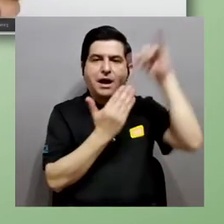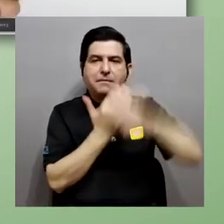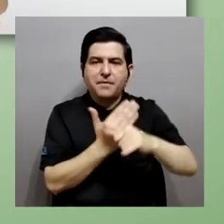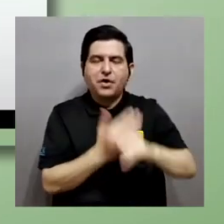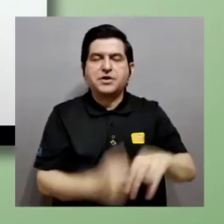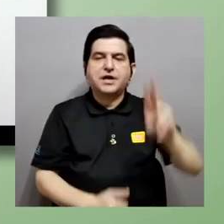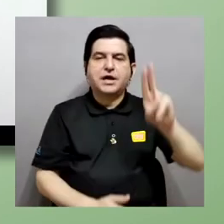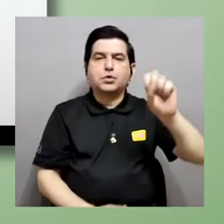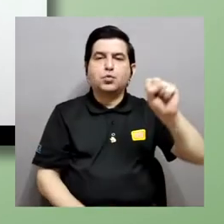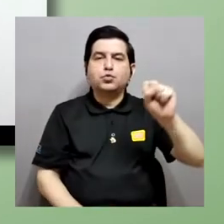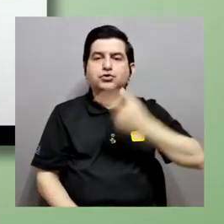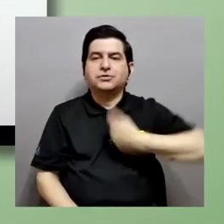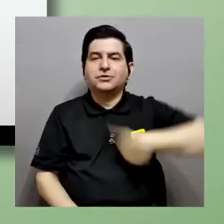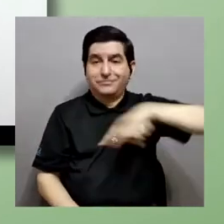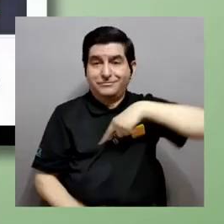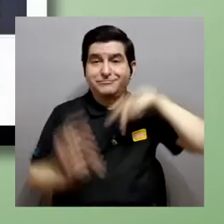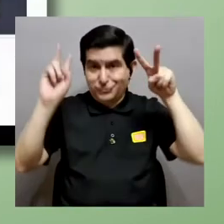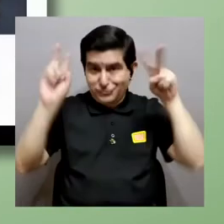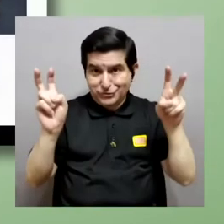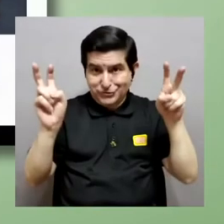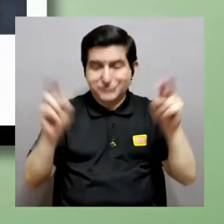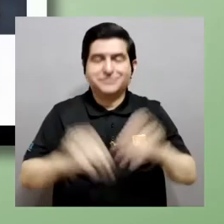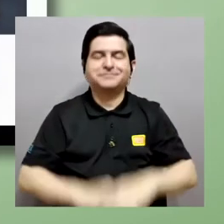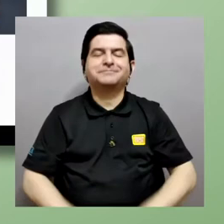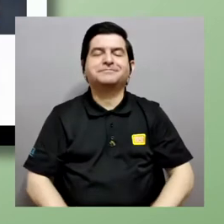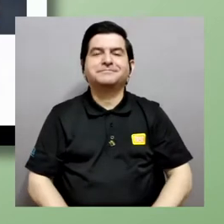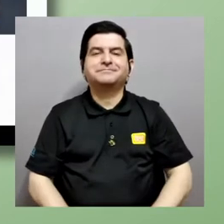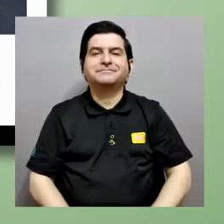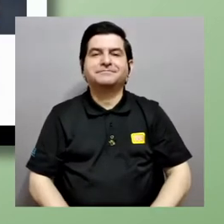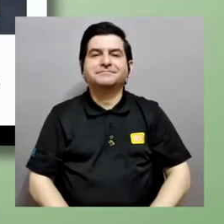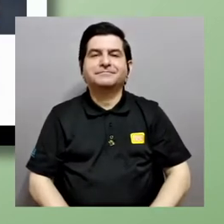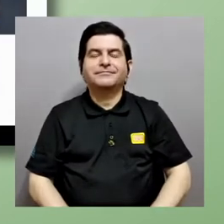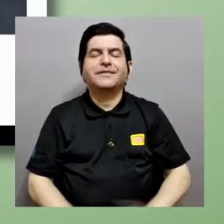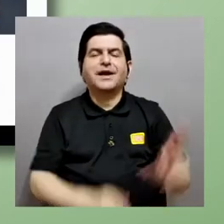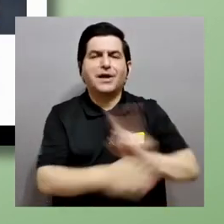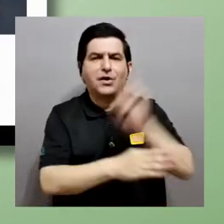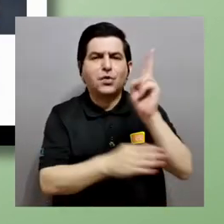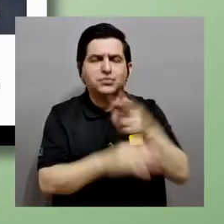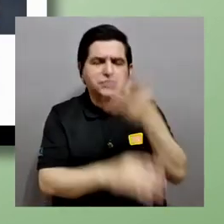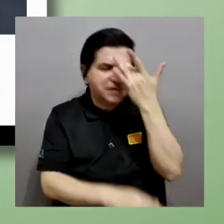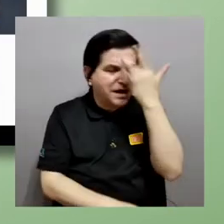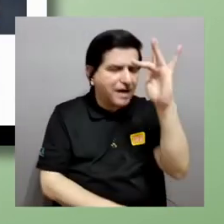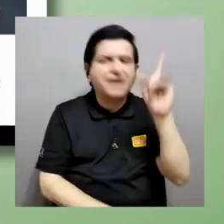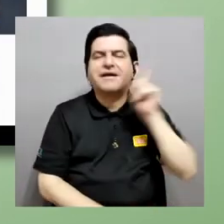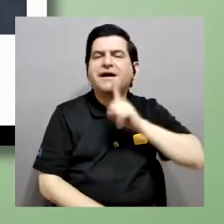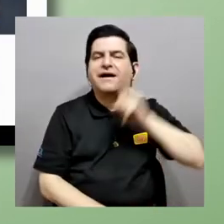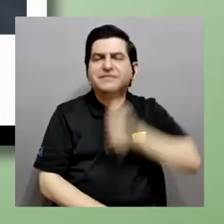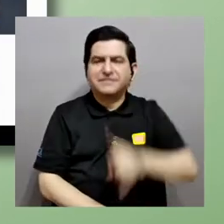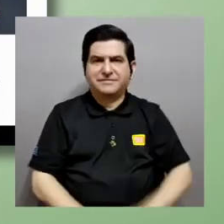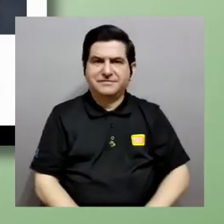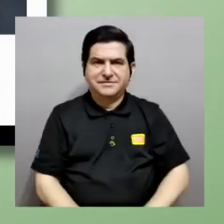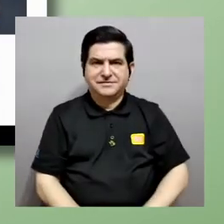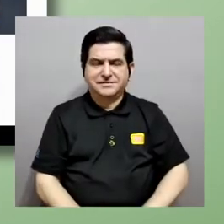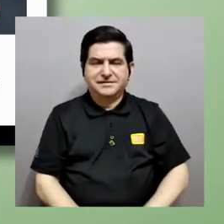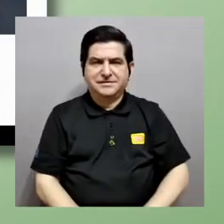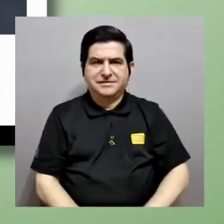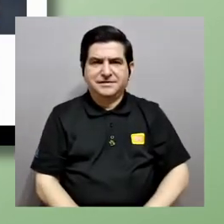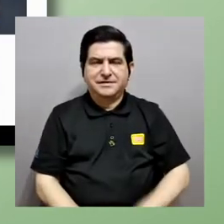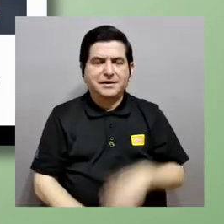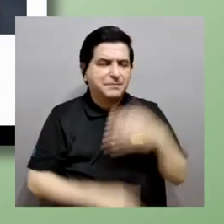en español Proyecto Nosotros y estamos utilizando inteligencia artificial para